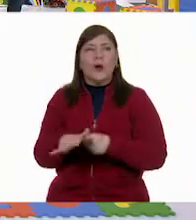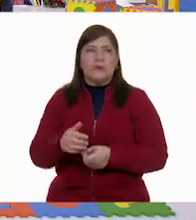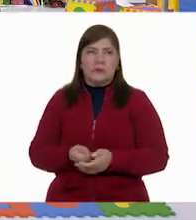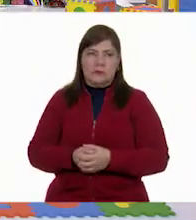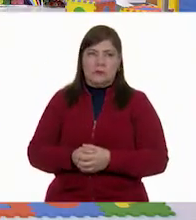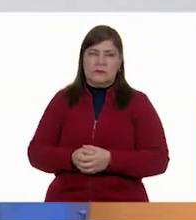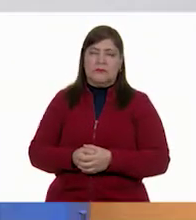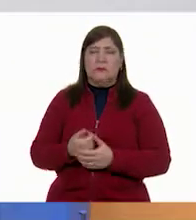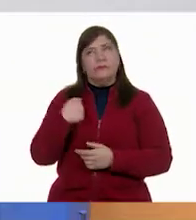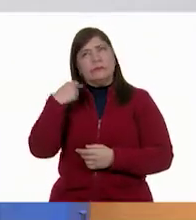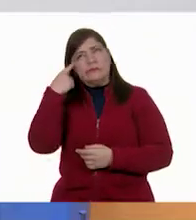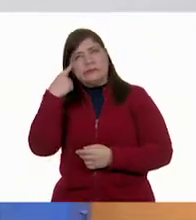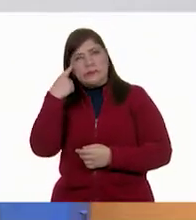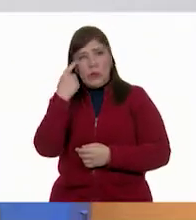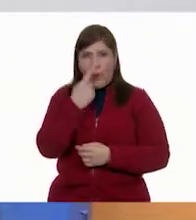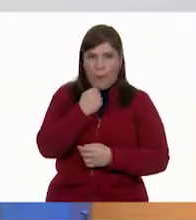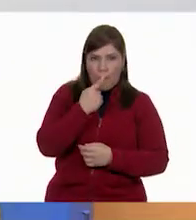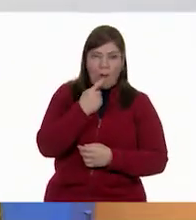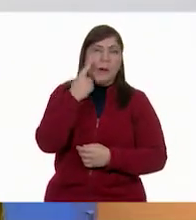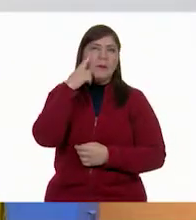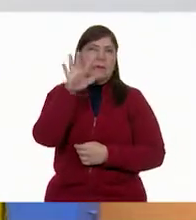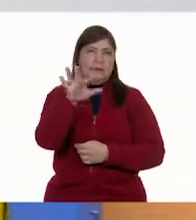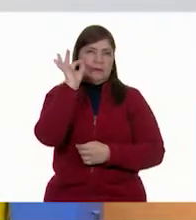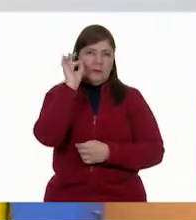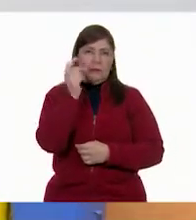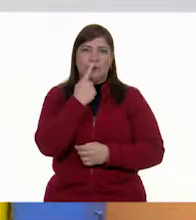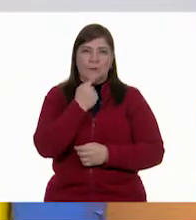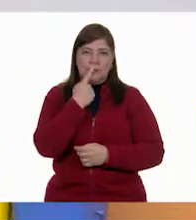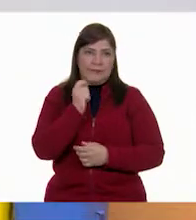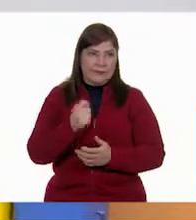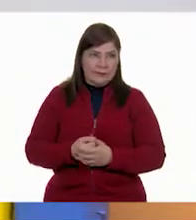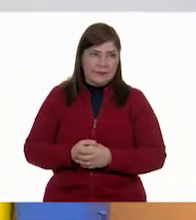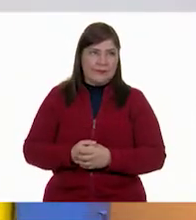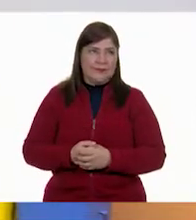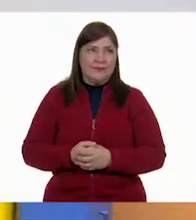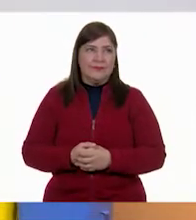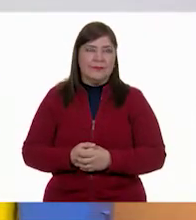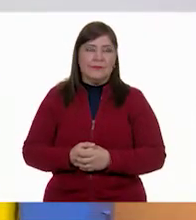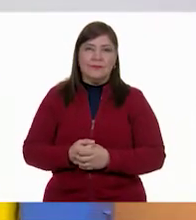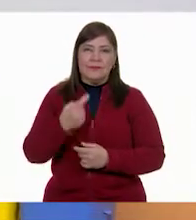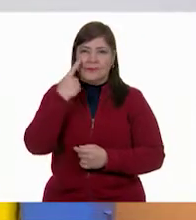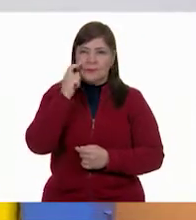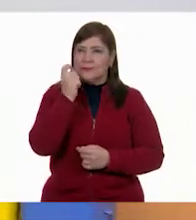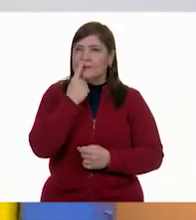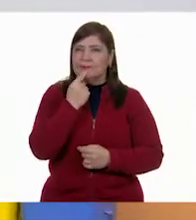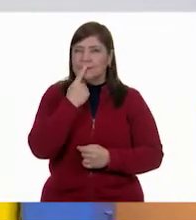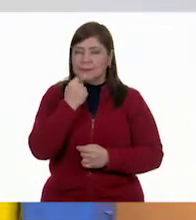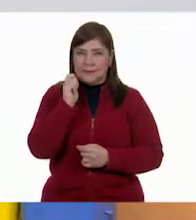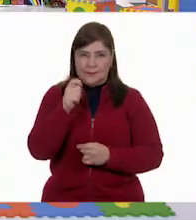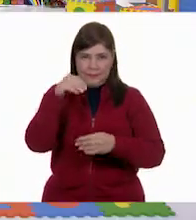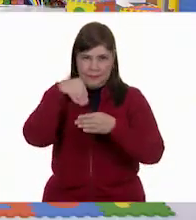Vamos a ver. ¿El rojo? ¿El rojo? El rojo. Muy bien. Vamos a ver entonces el sobre de color rojo